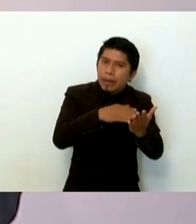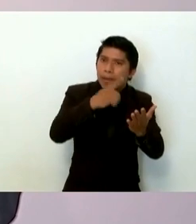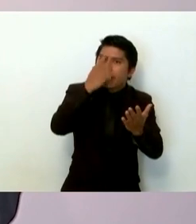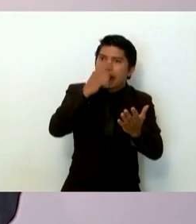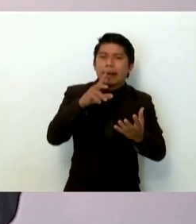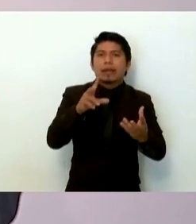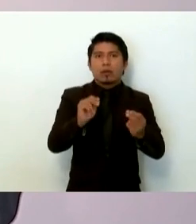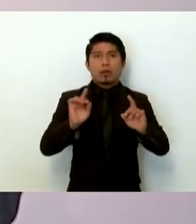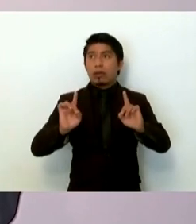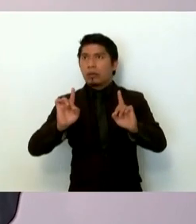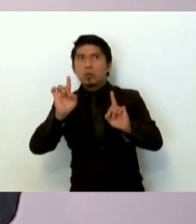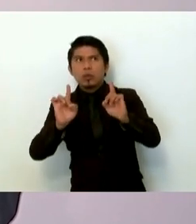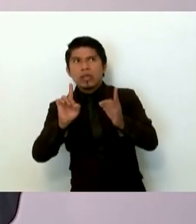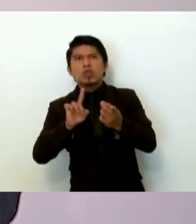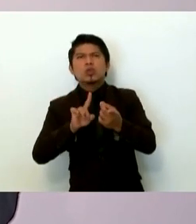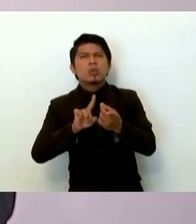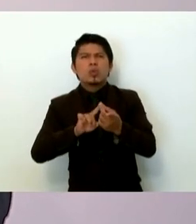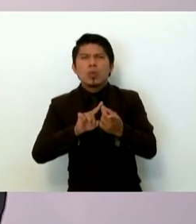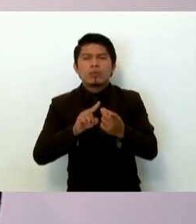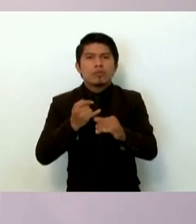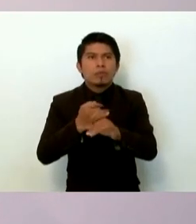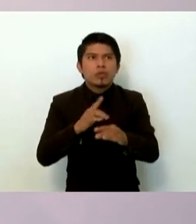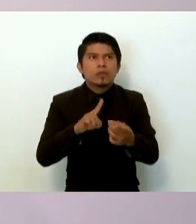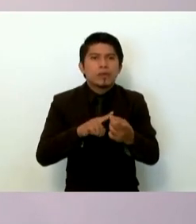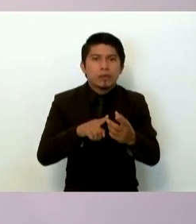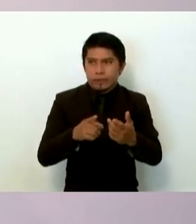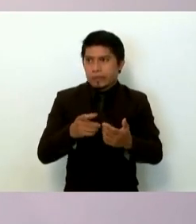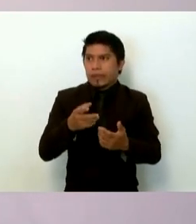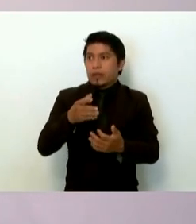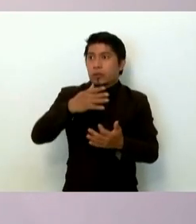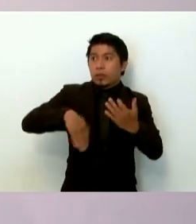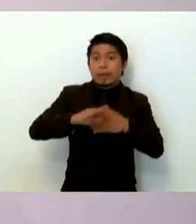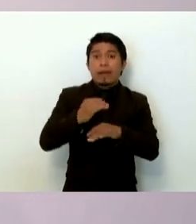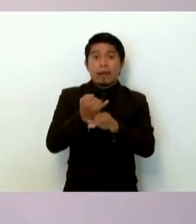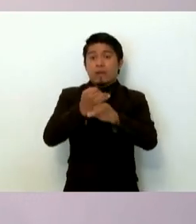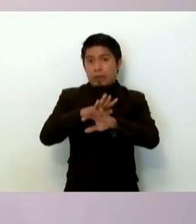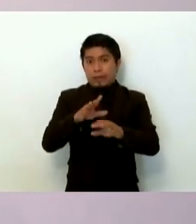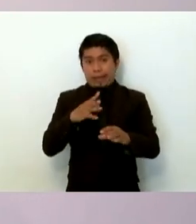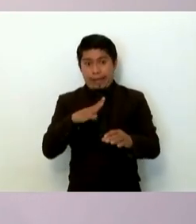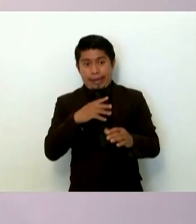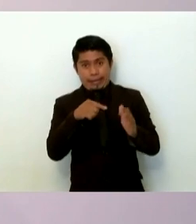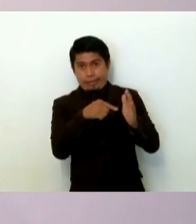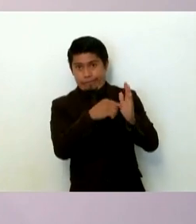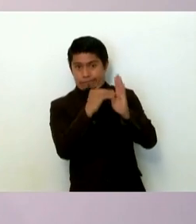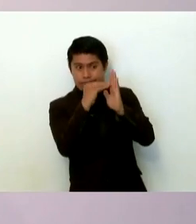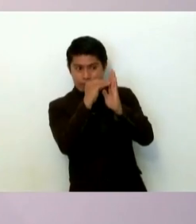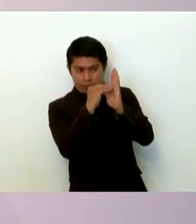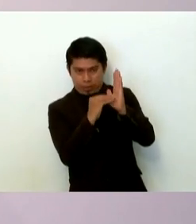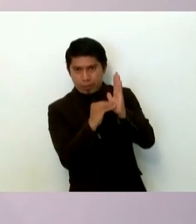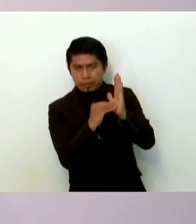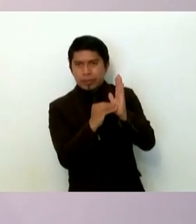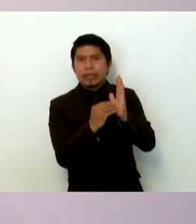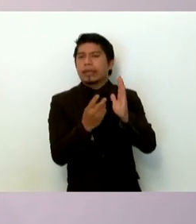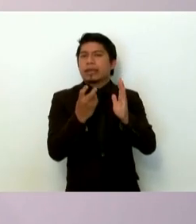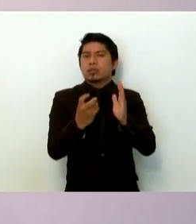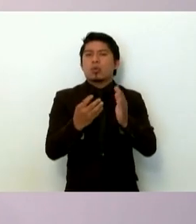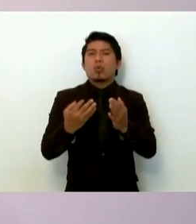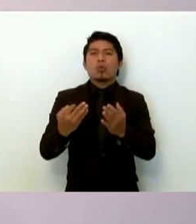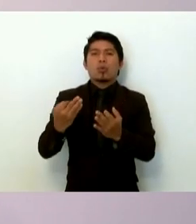que no quede duda sobre su contenido y toda la información que aquí se presenta hoy es